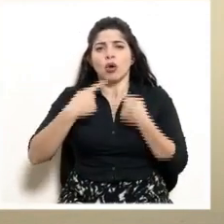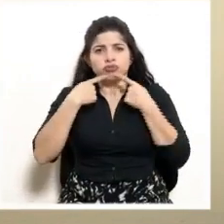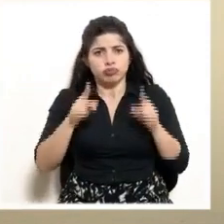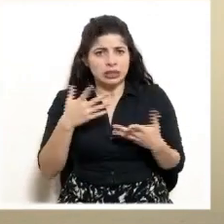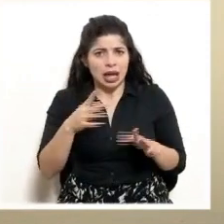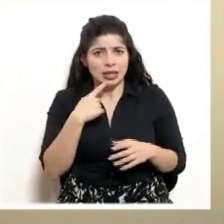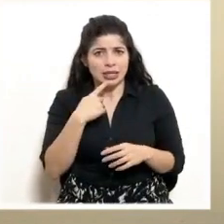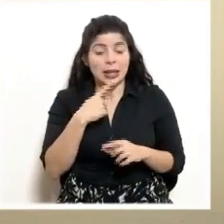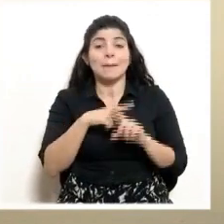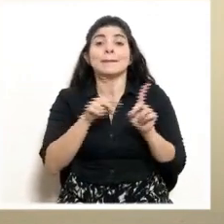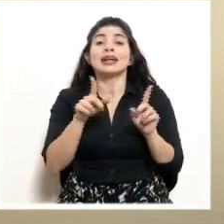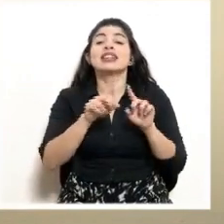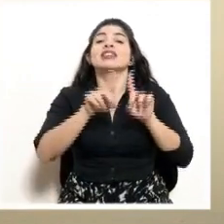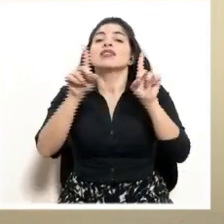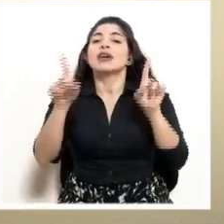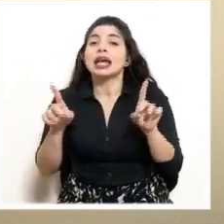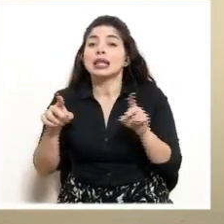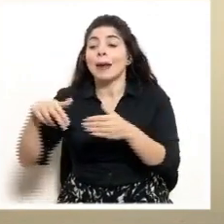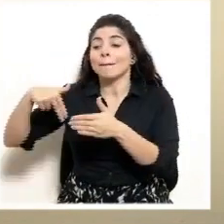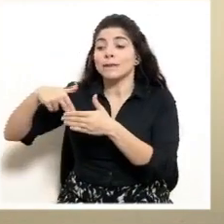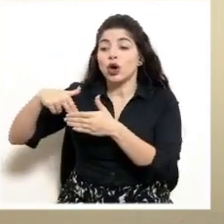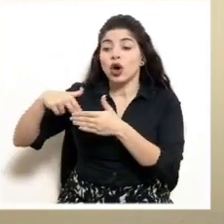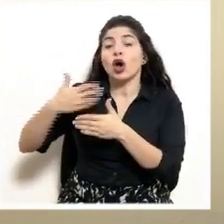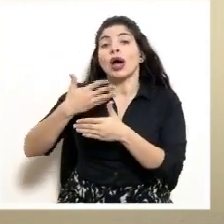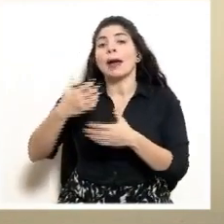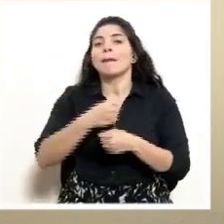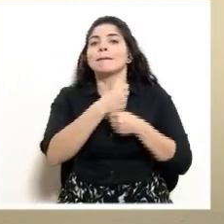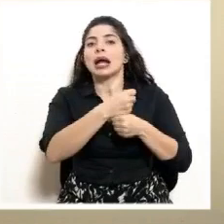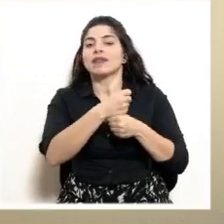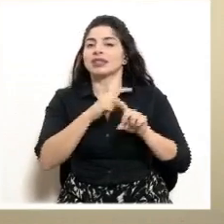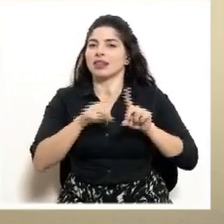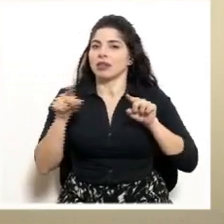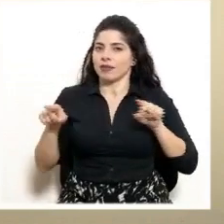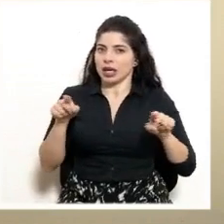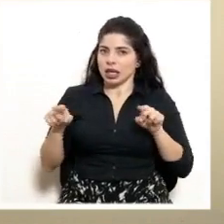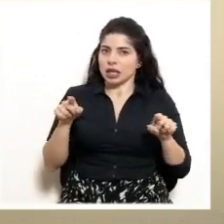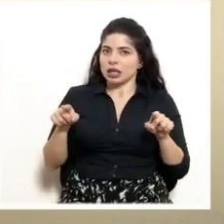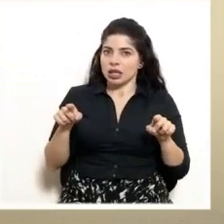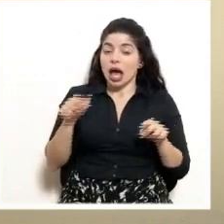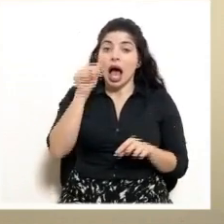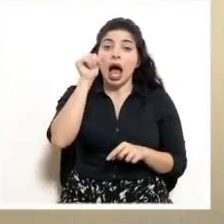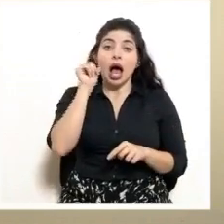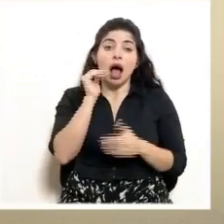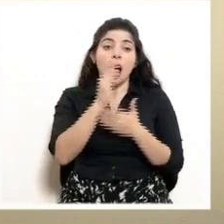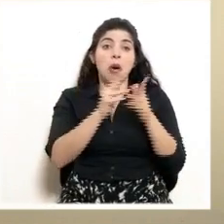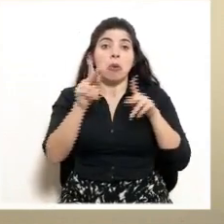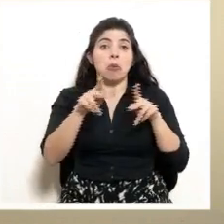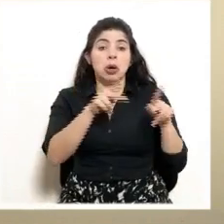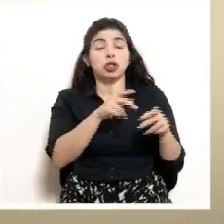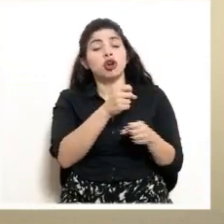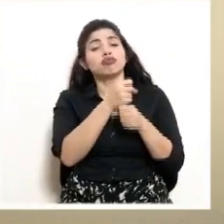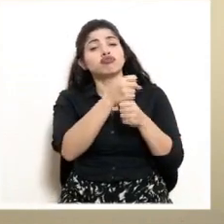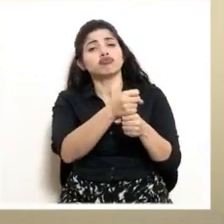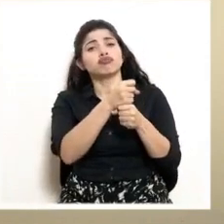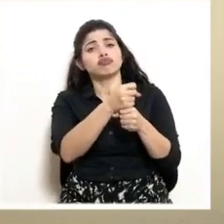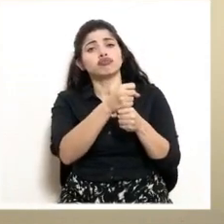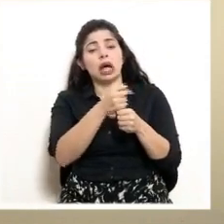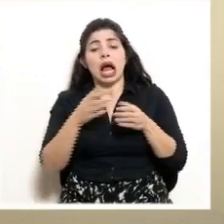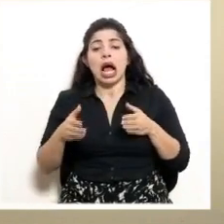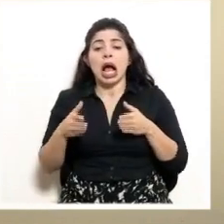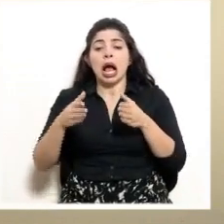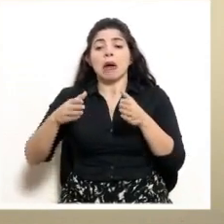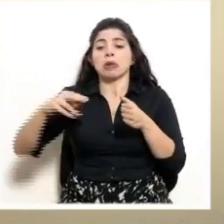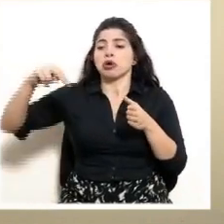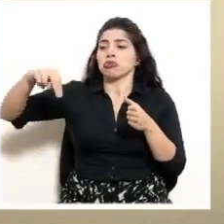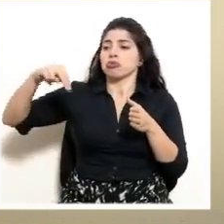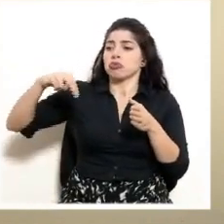manifestación, sin embargo, y otra cosa es el bloqueo. Ayer hubo personas que se manifestaban al lado del camino pero